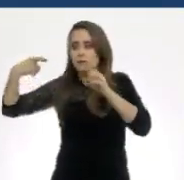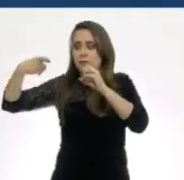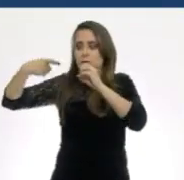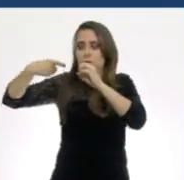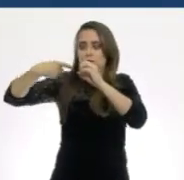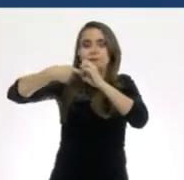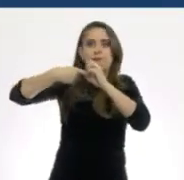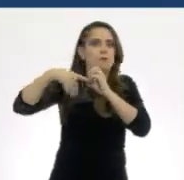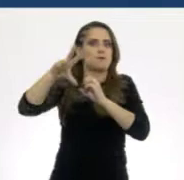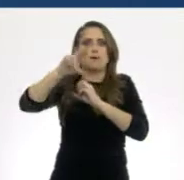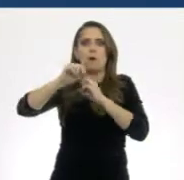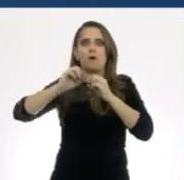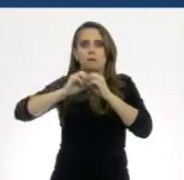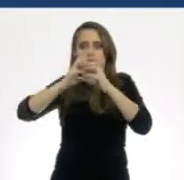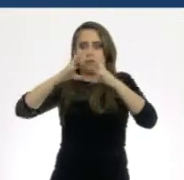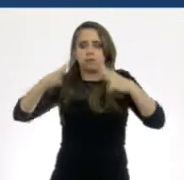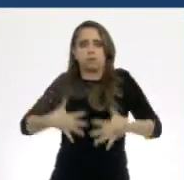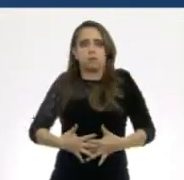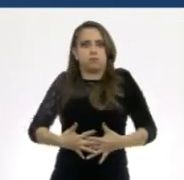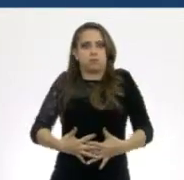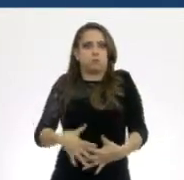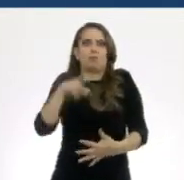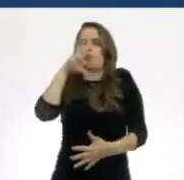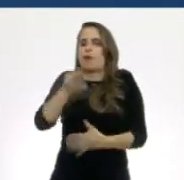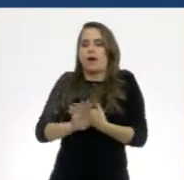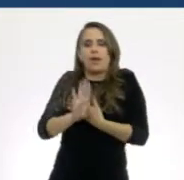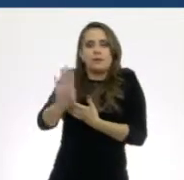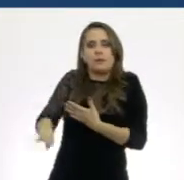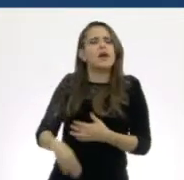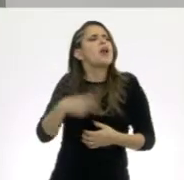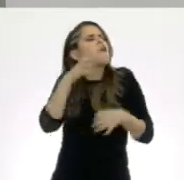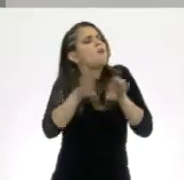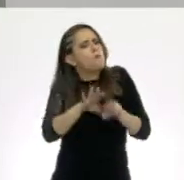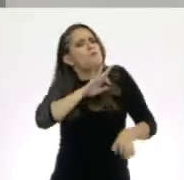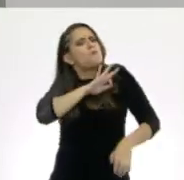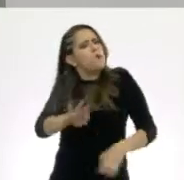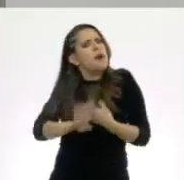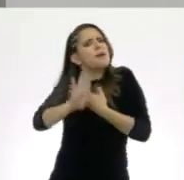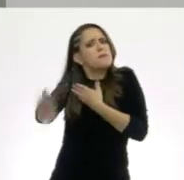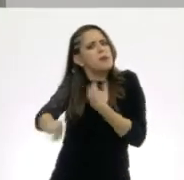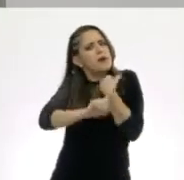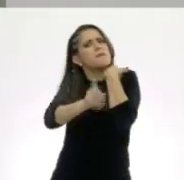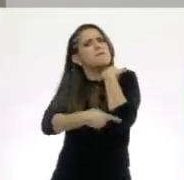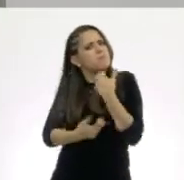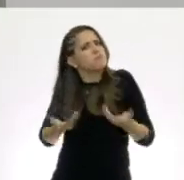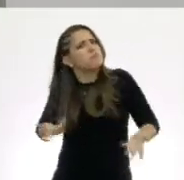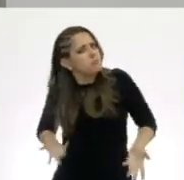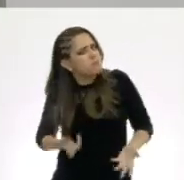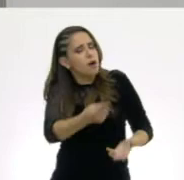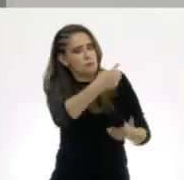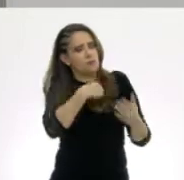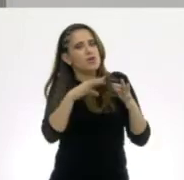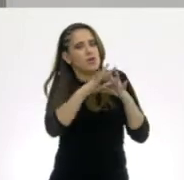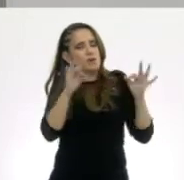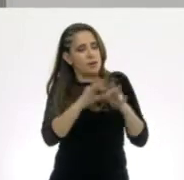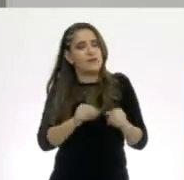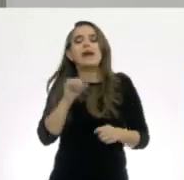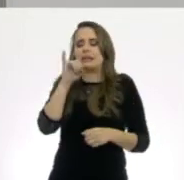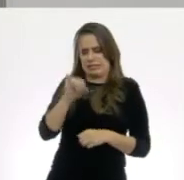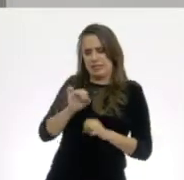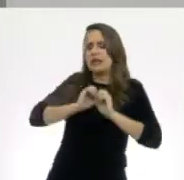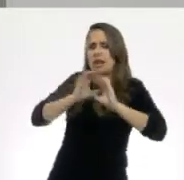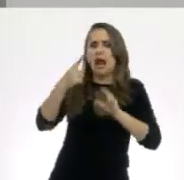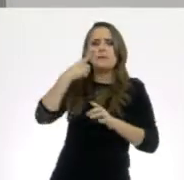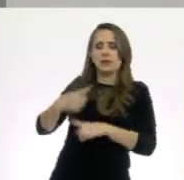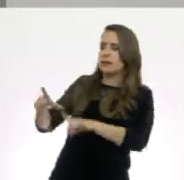¿Me puede ayudar a recordar más sobre estos métodos? Claro que sí, Tom. Vamos a ver un video para aprender más sobre